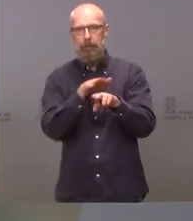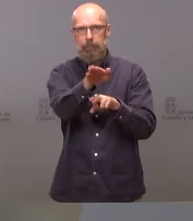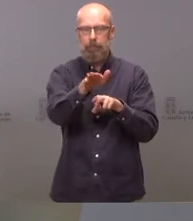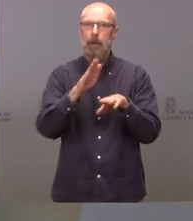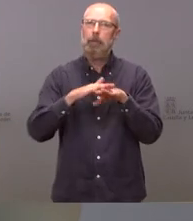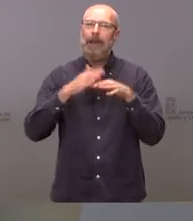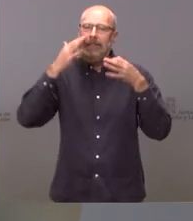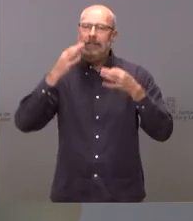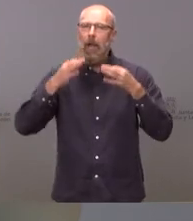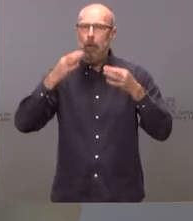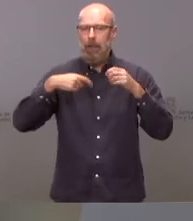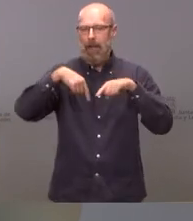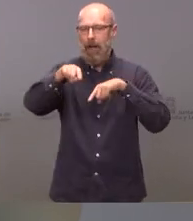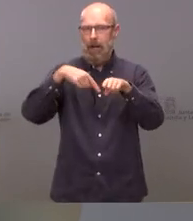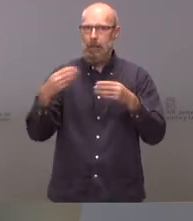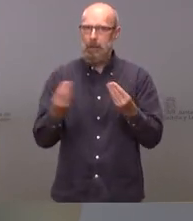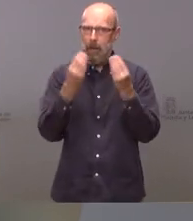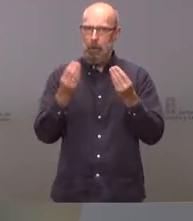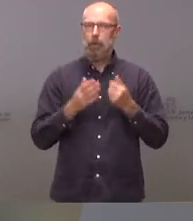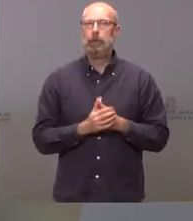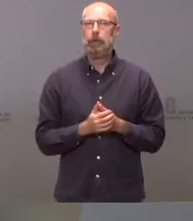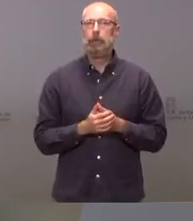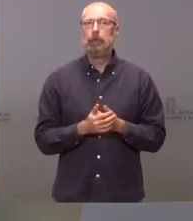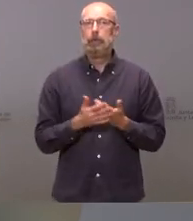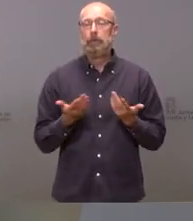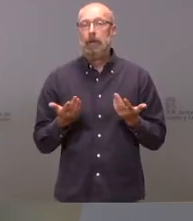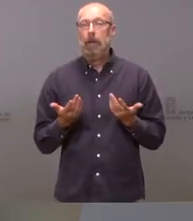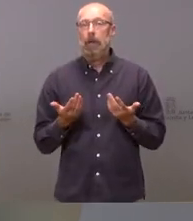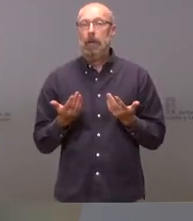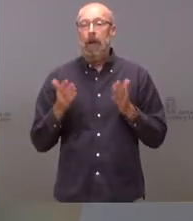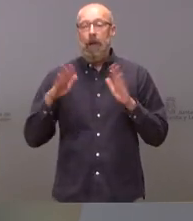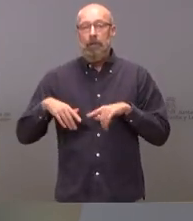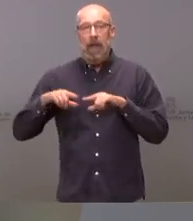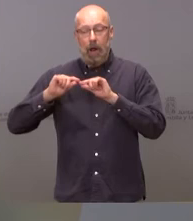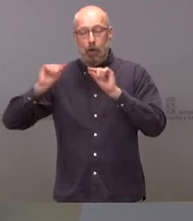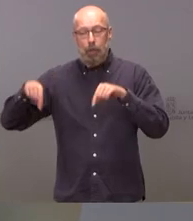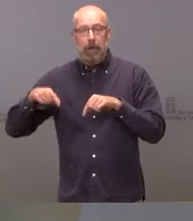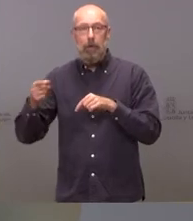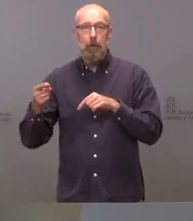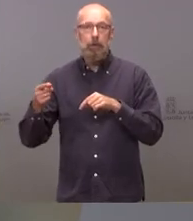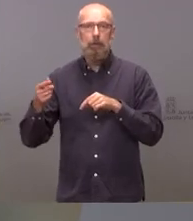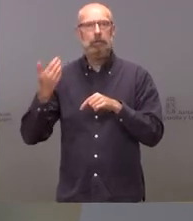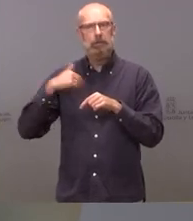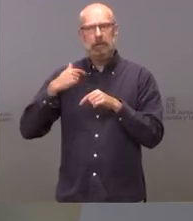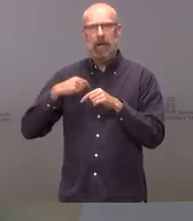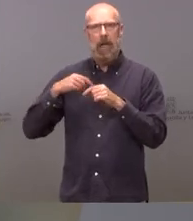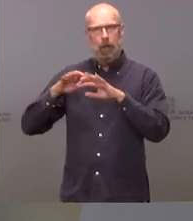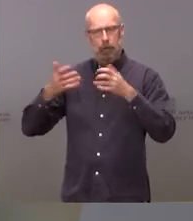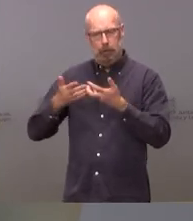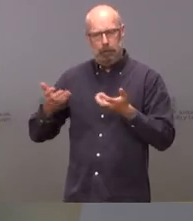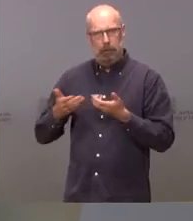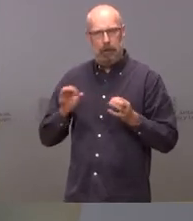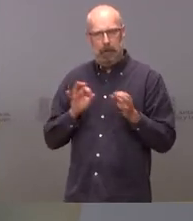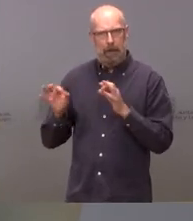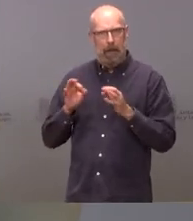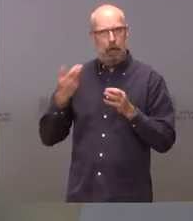distintas localidades por las que atraviesan la nacional 120 bueno ese convenio incluso nosotros ya habíamos visado el texto lo habíamos mandado lo habíamos